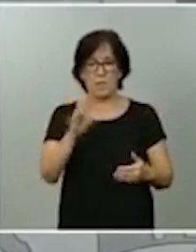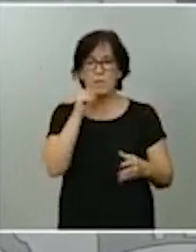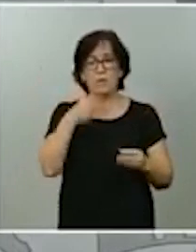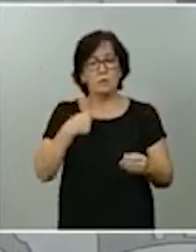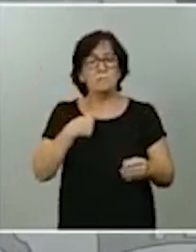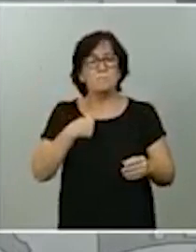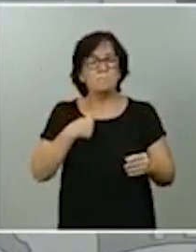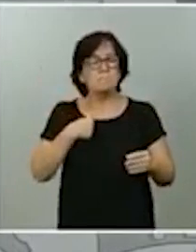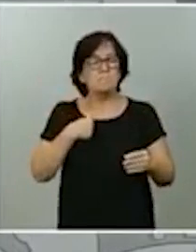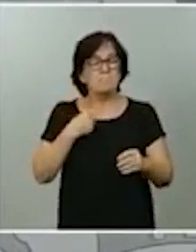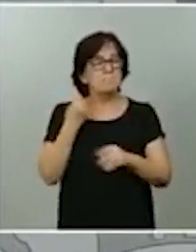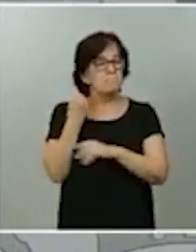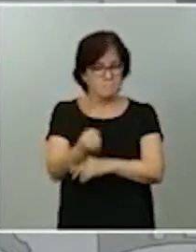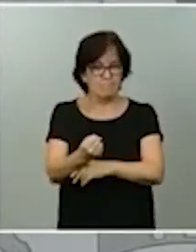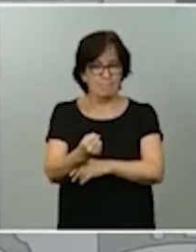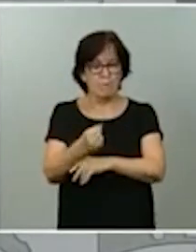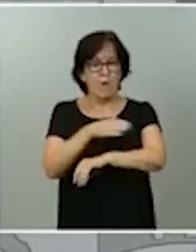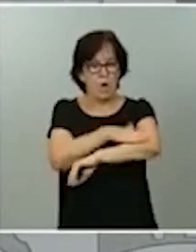Gobierno y por mí.